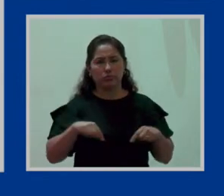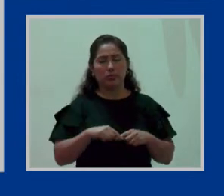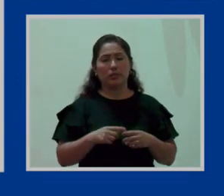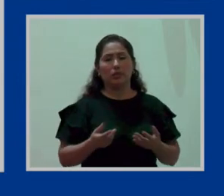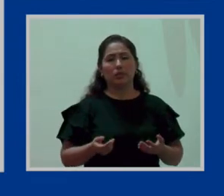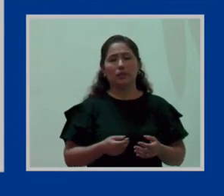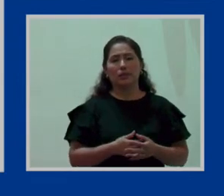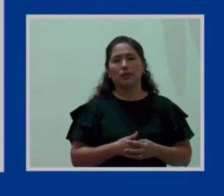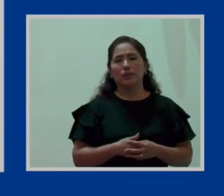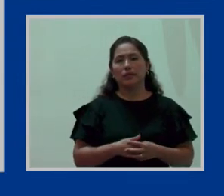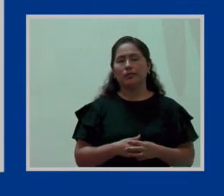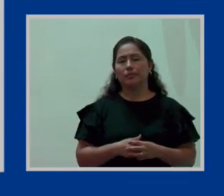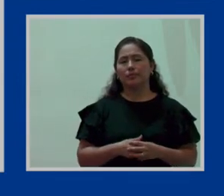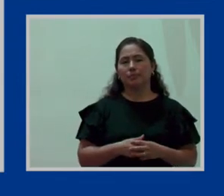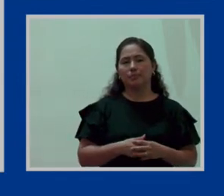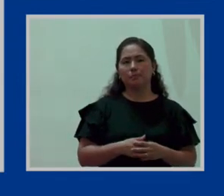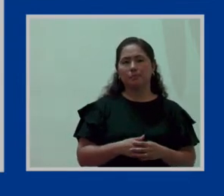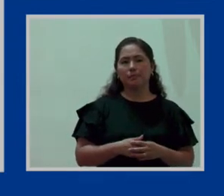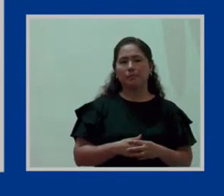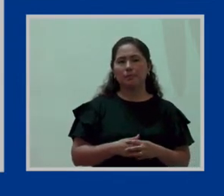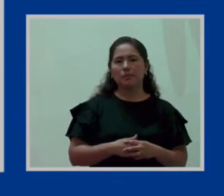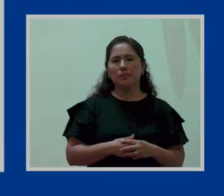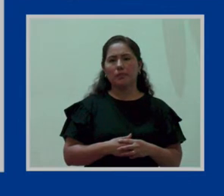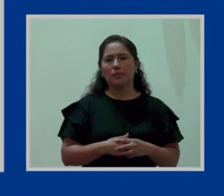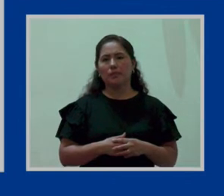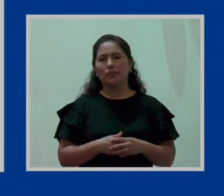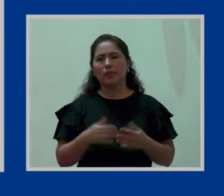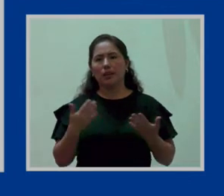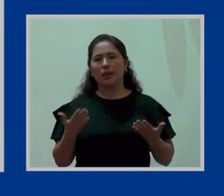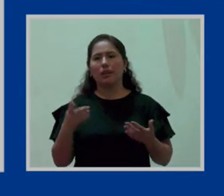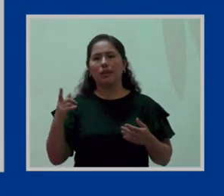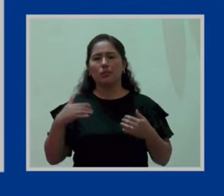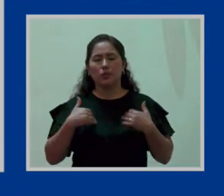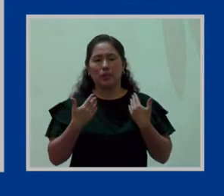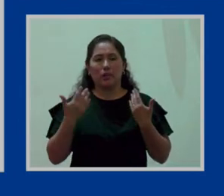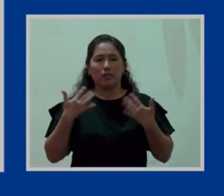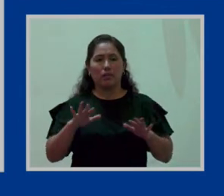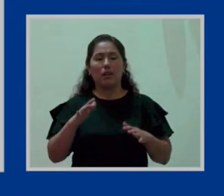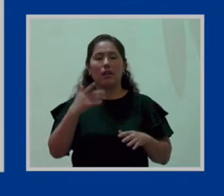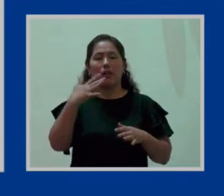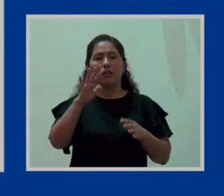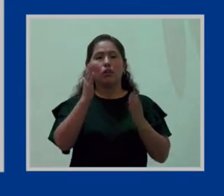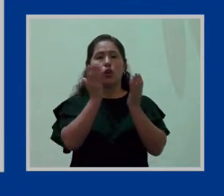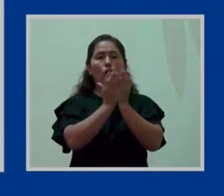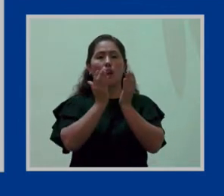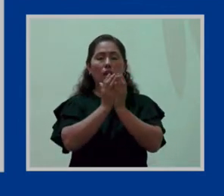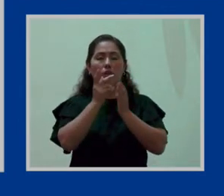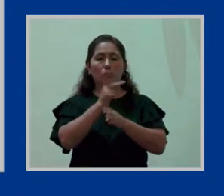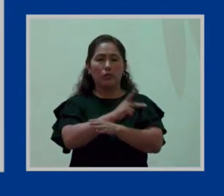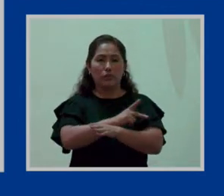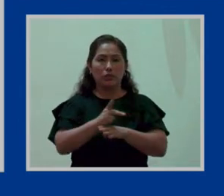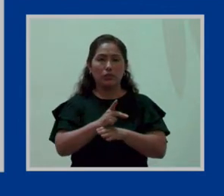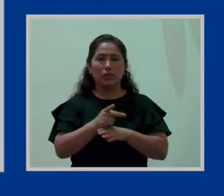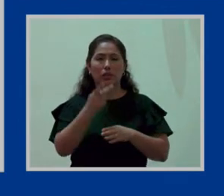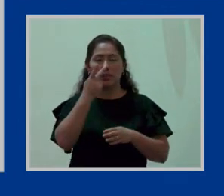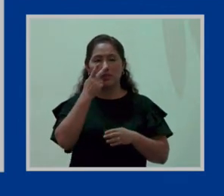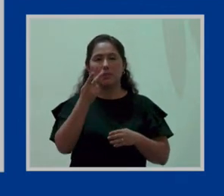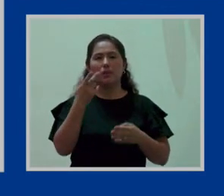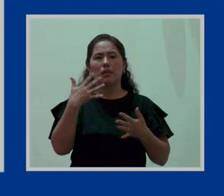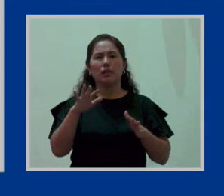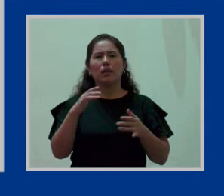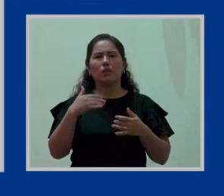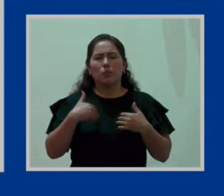mientras este tema vaya avanzando, el poder ya con los colegios profesionales determinar en qué momento se pueden,